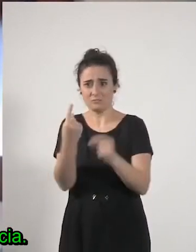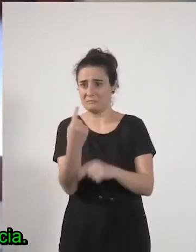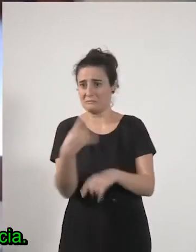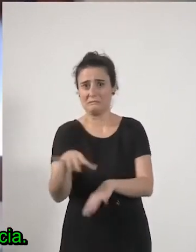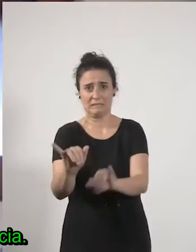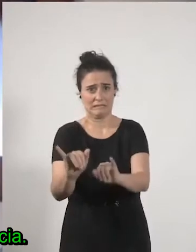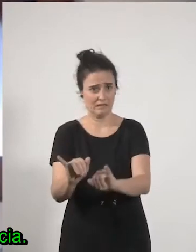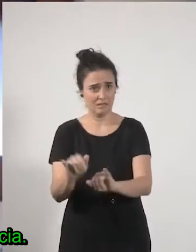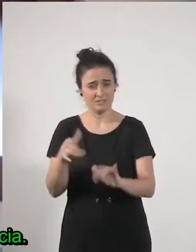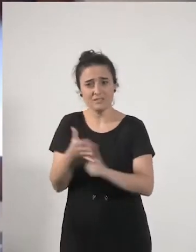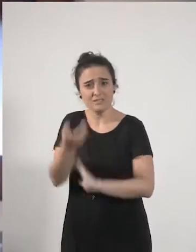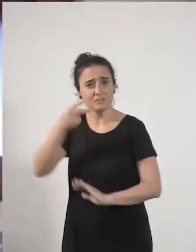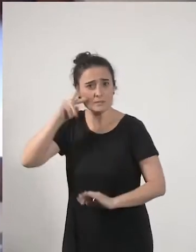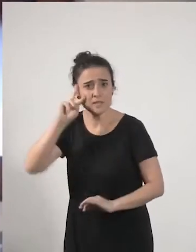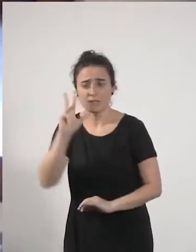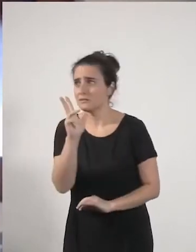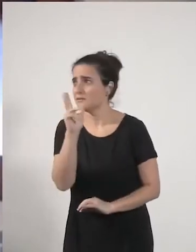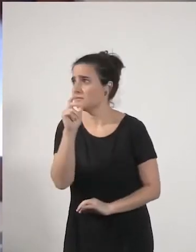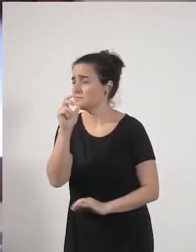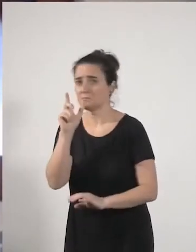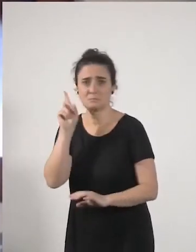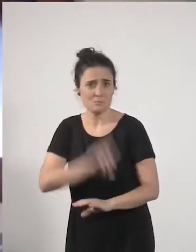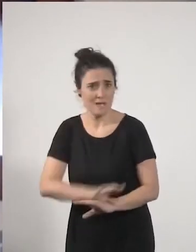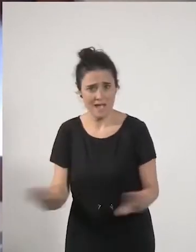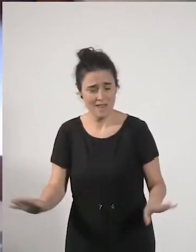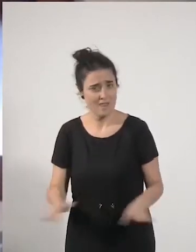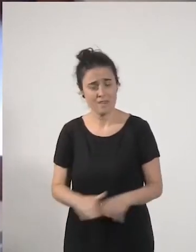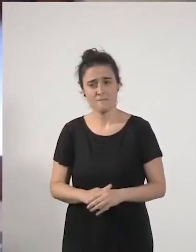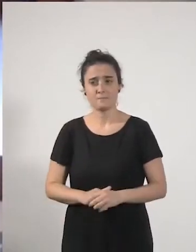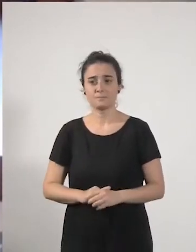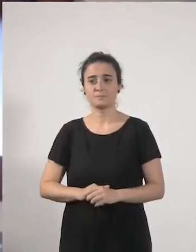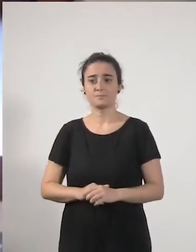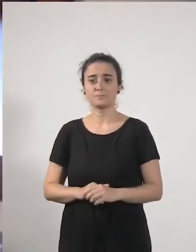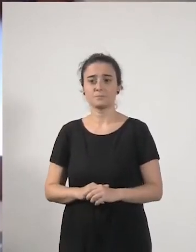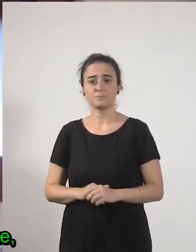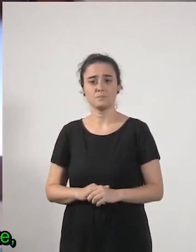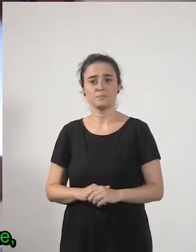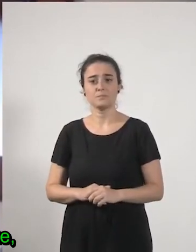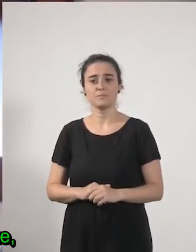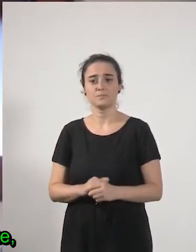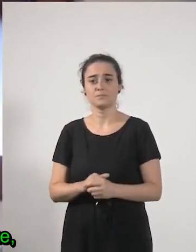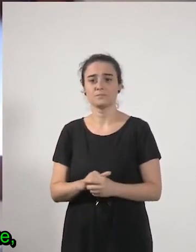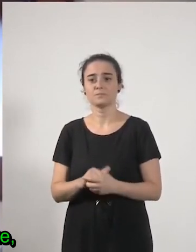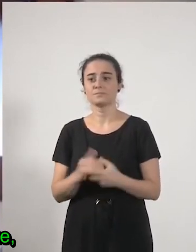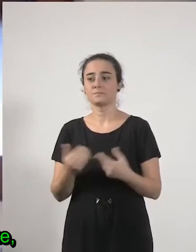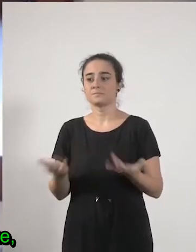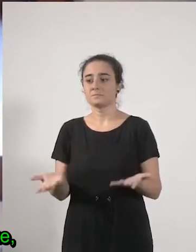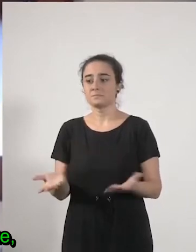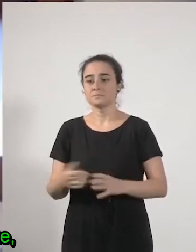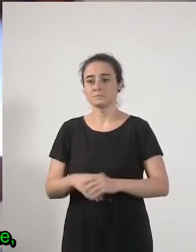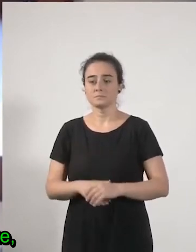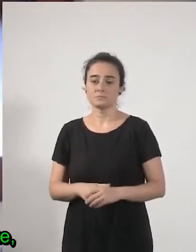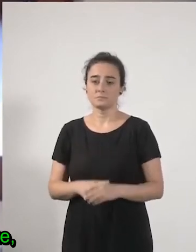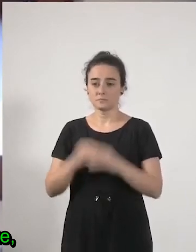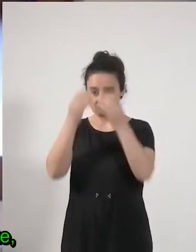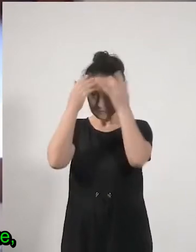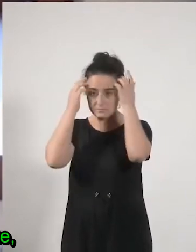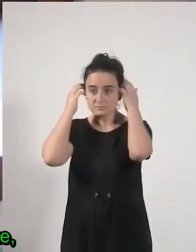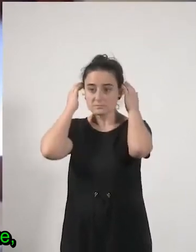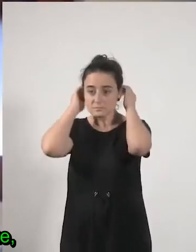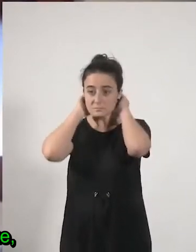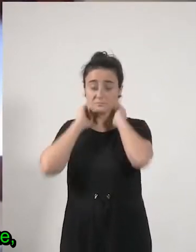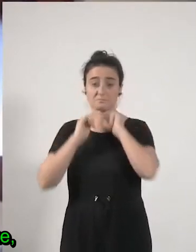malísima experiencia y bueno eh yo creo que que sí que bueno permitidme que